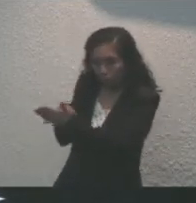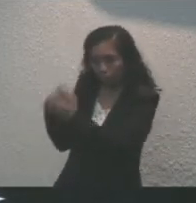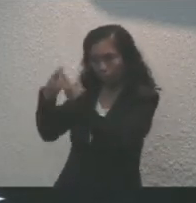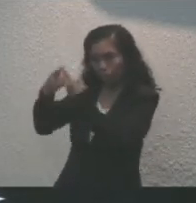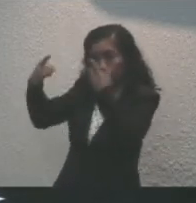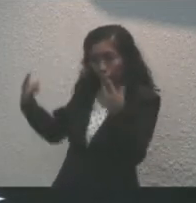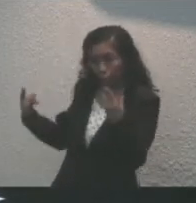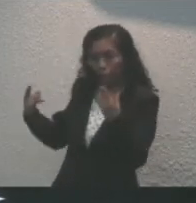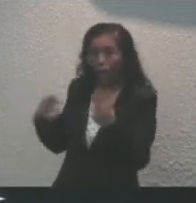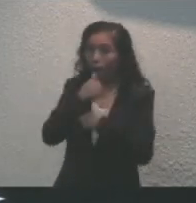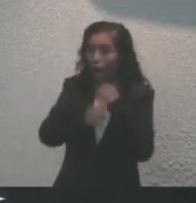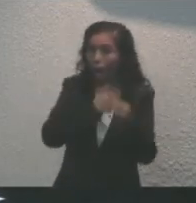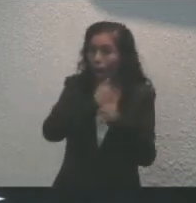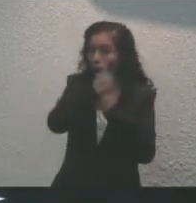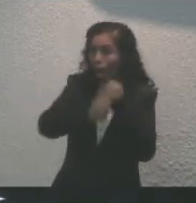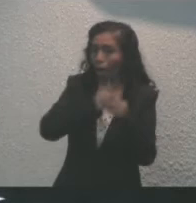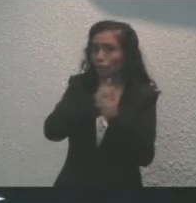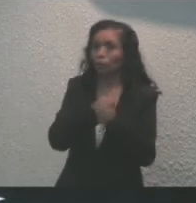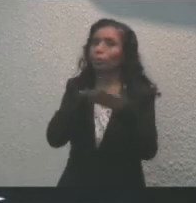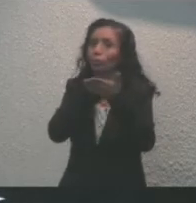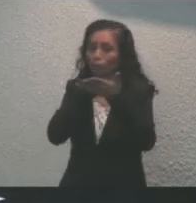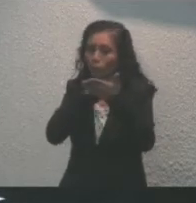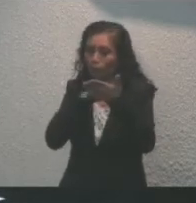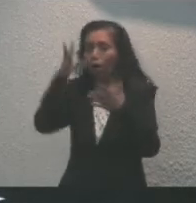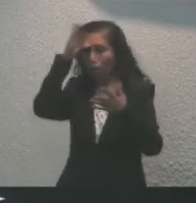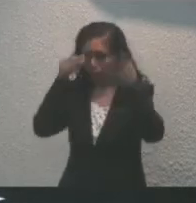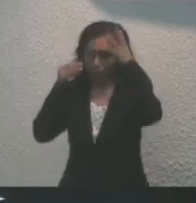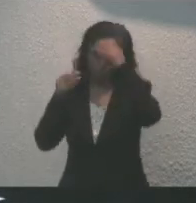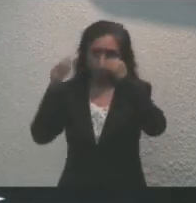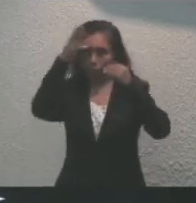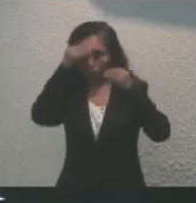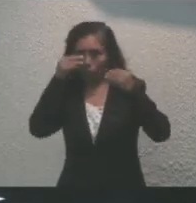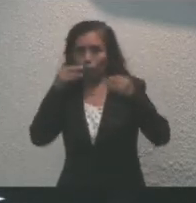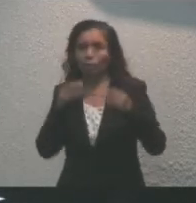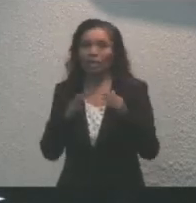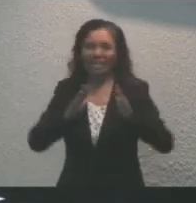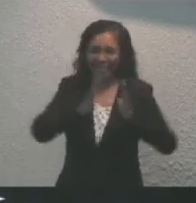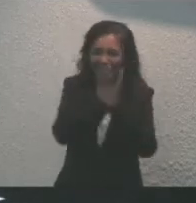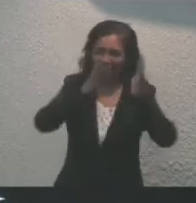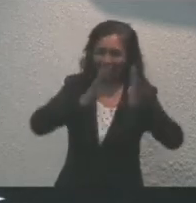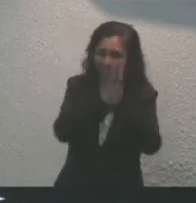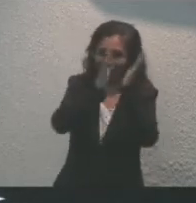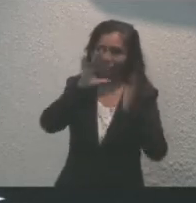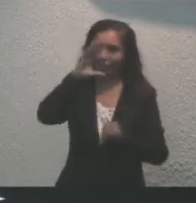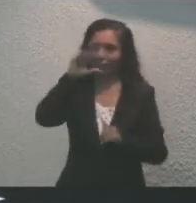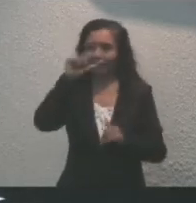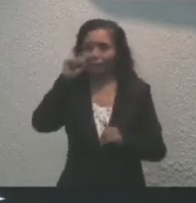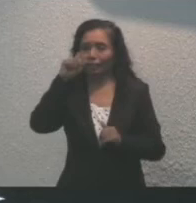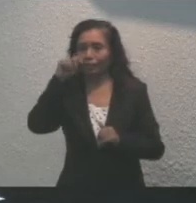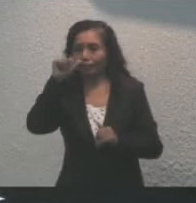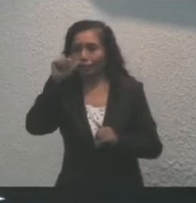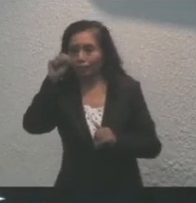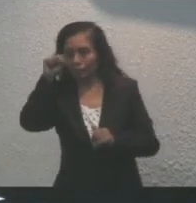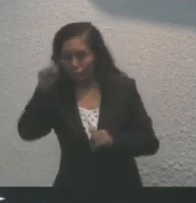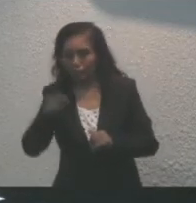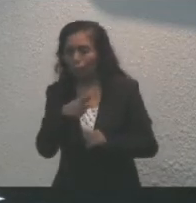Durante muchos años hemos leído y aprendido sobre la llamada Guerra de Castas, como lo comentaba hace un